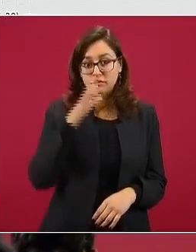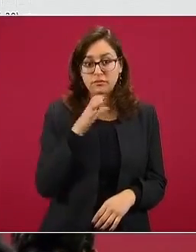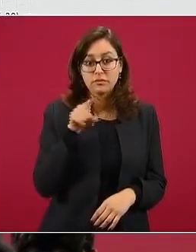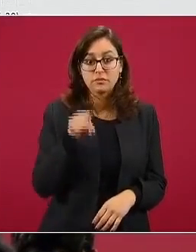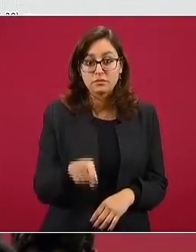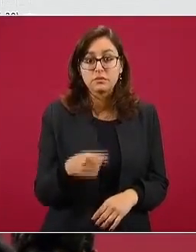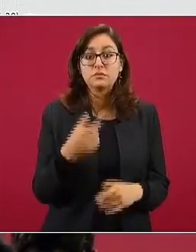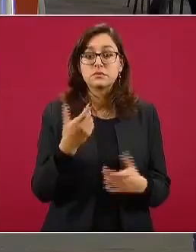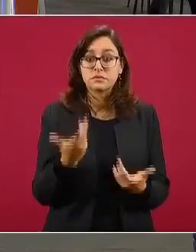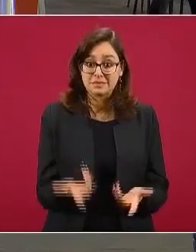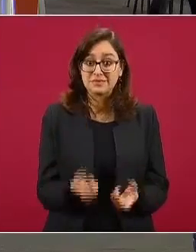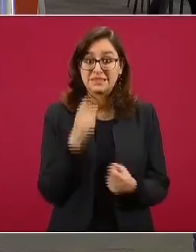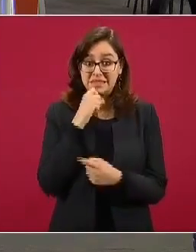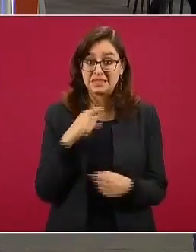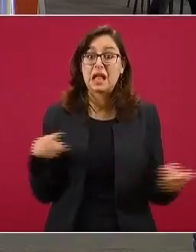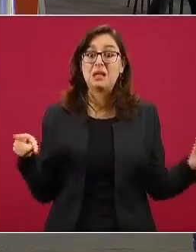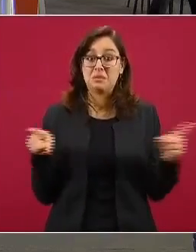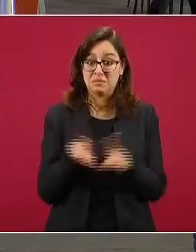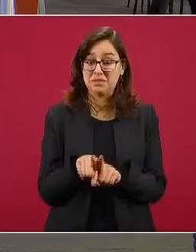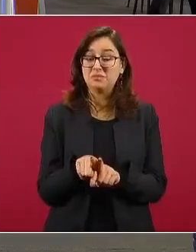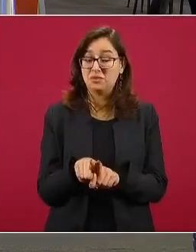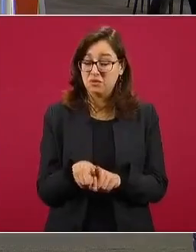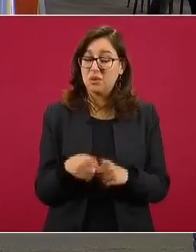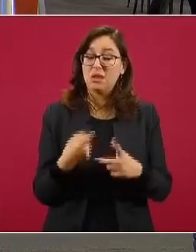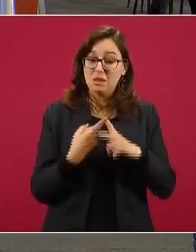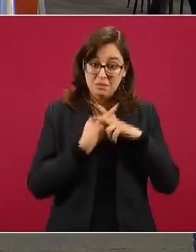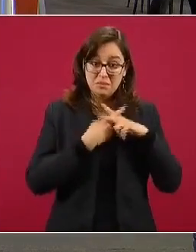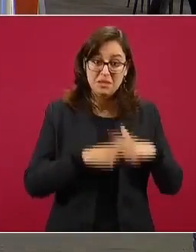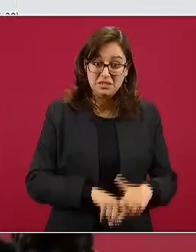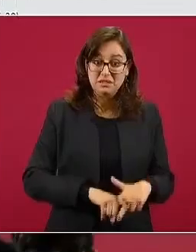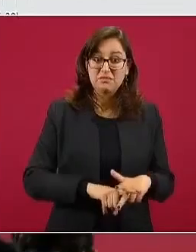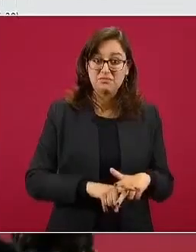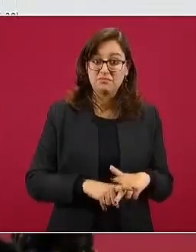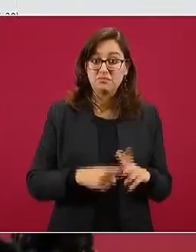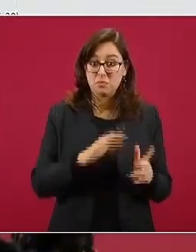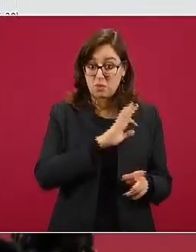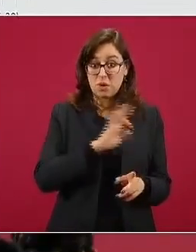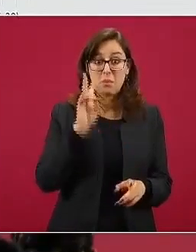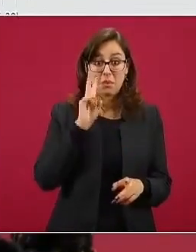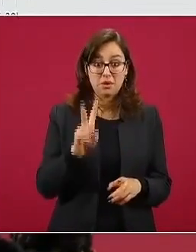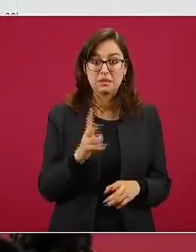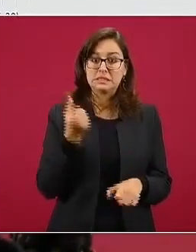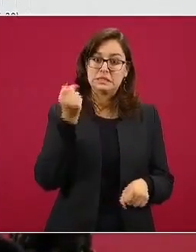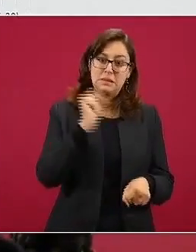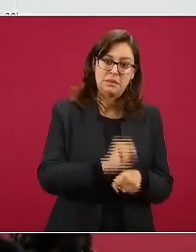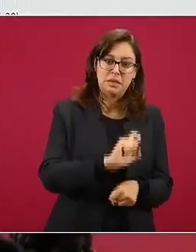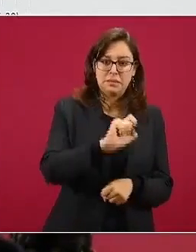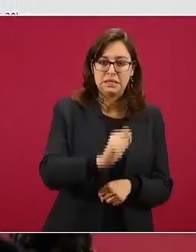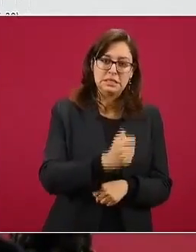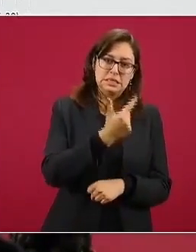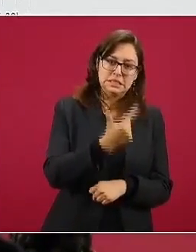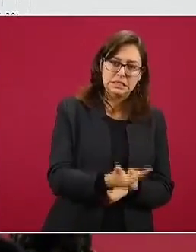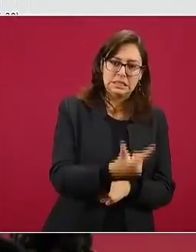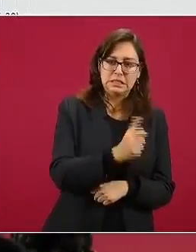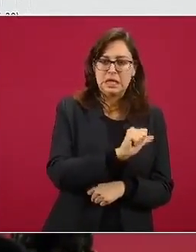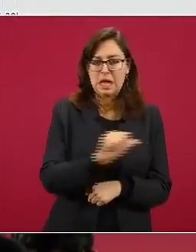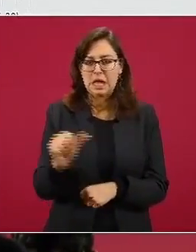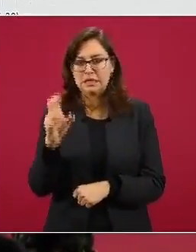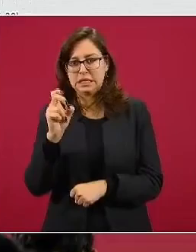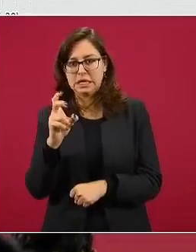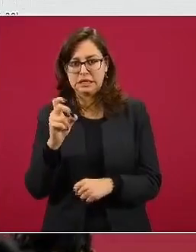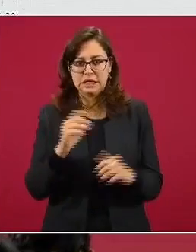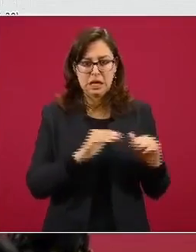en todo ese conglomerado de cinco estados en la zona norte. Vean ustedes el cambio, llegó entre la semana 27 y la semana